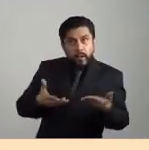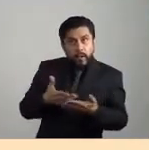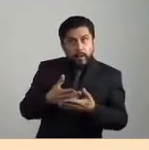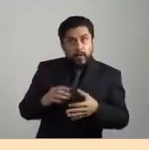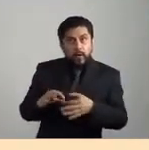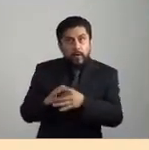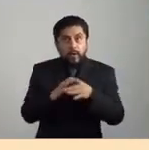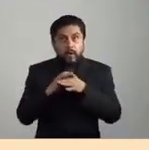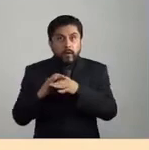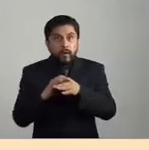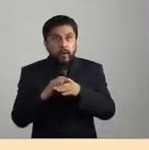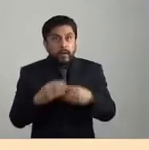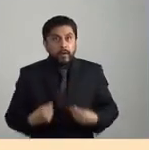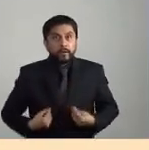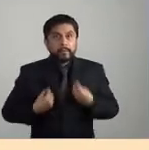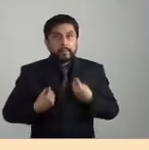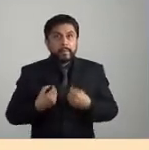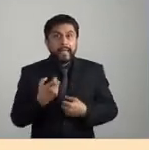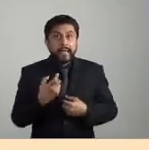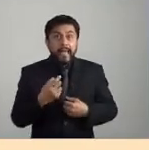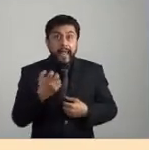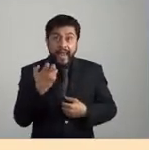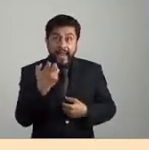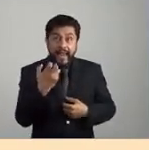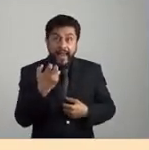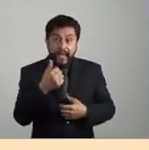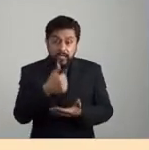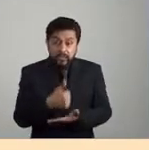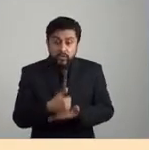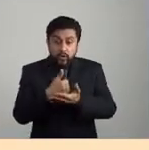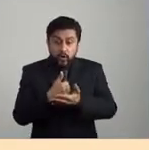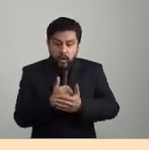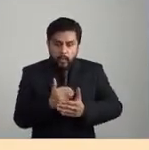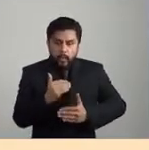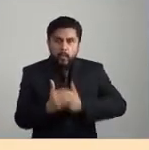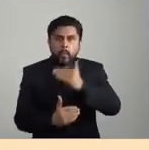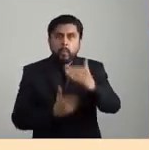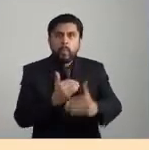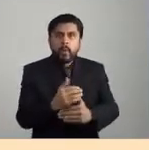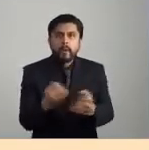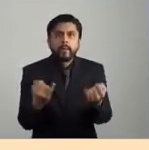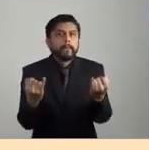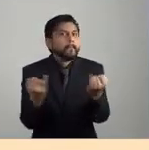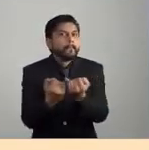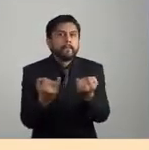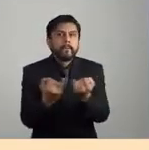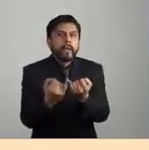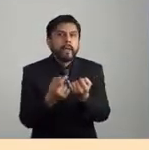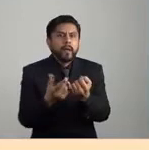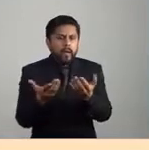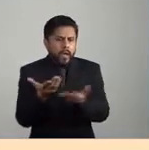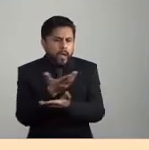toda una serie de saltos biológicos de distintos virus, bacterias, que eran parte de